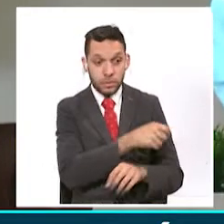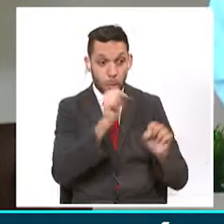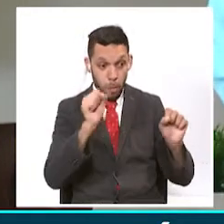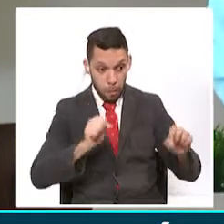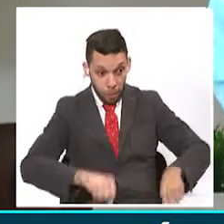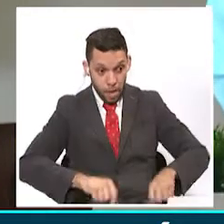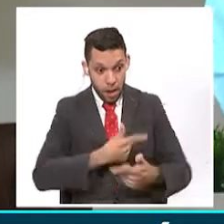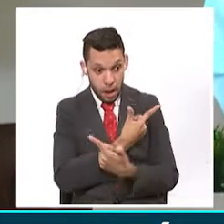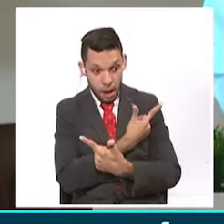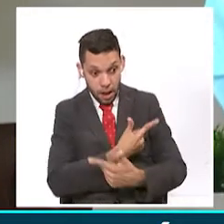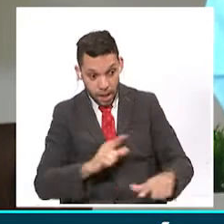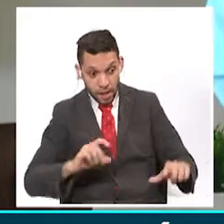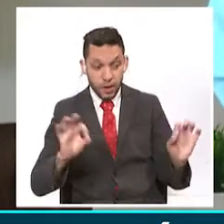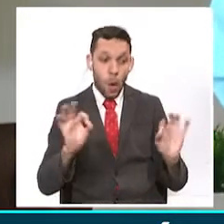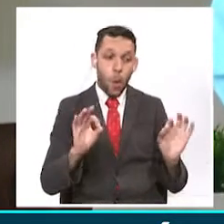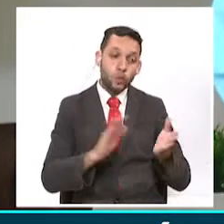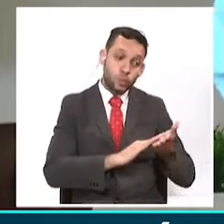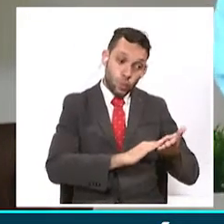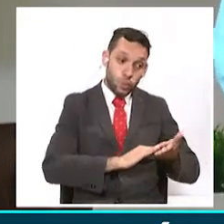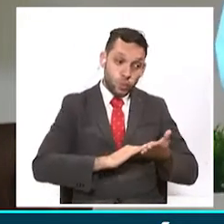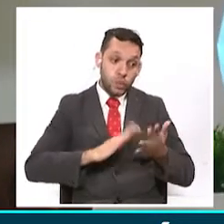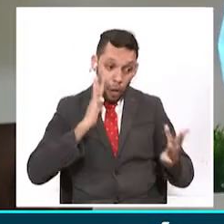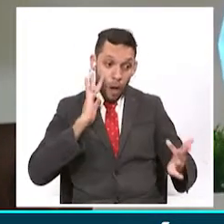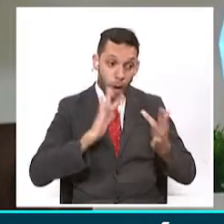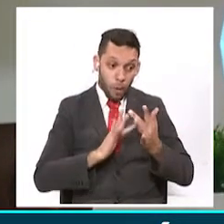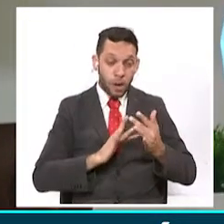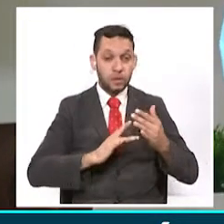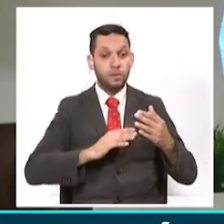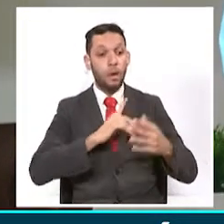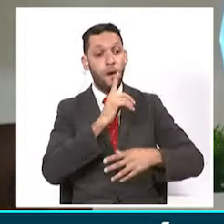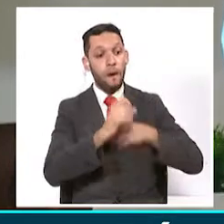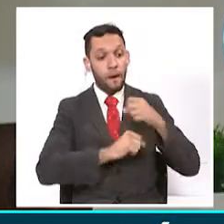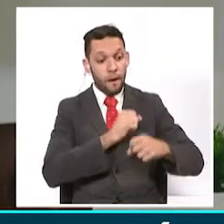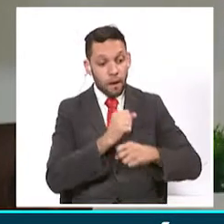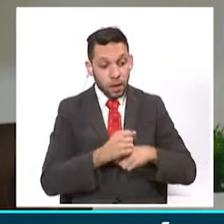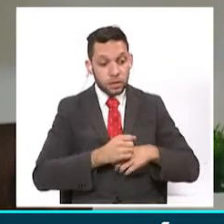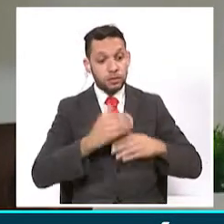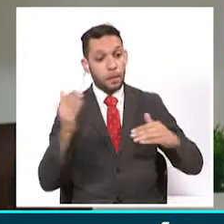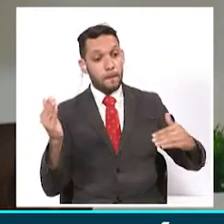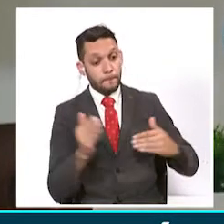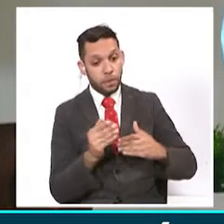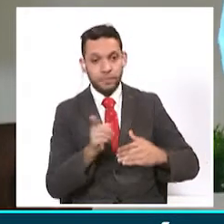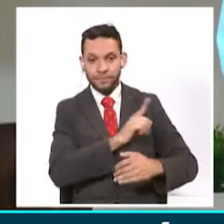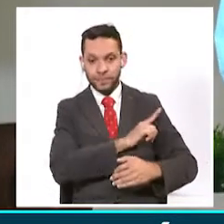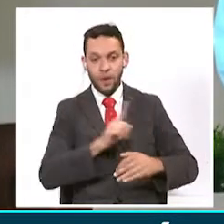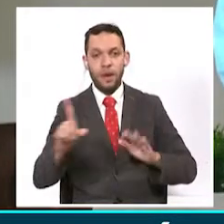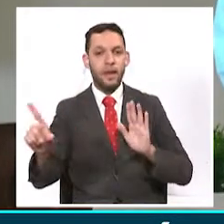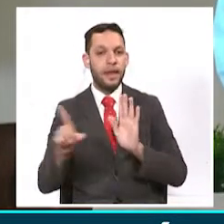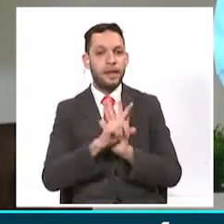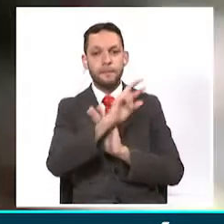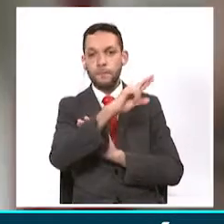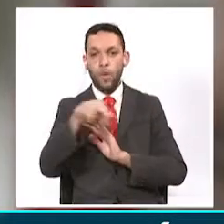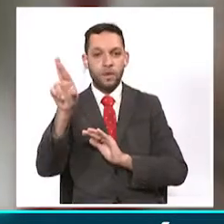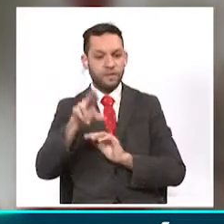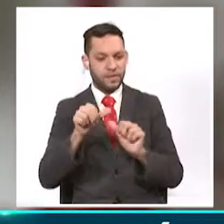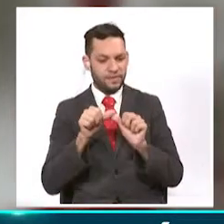beneficio o subrogado penal, dado que la misma ley los prohíbe de forma expresa. En lo corrido